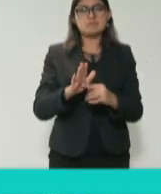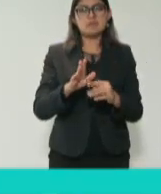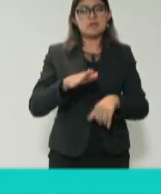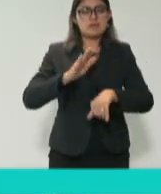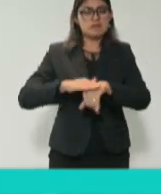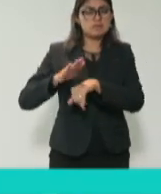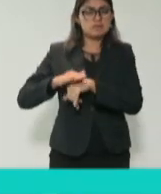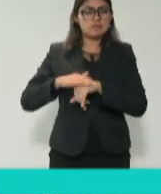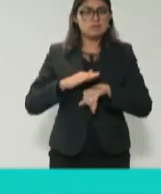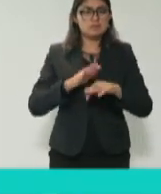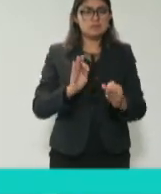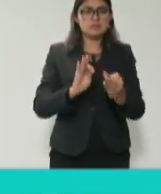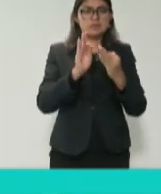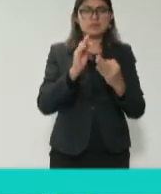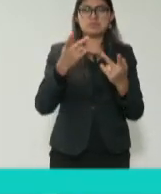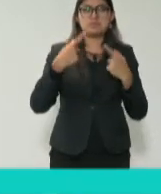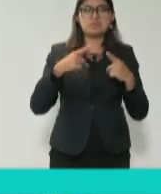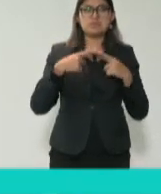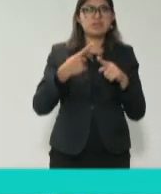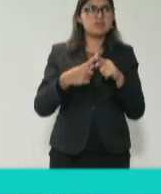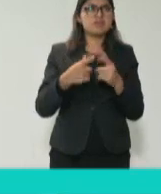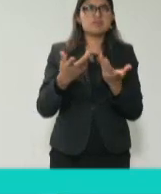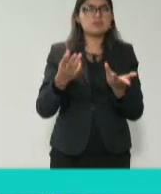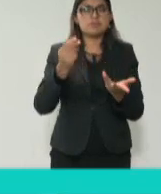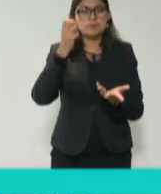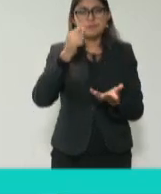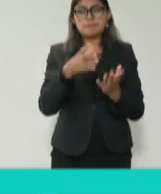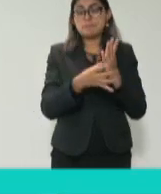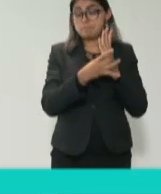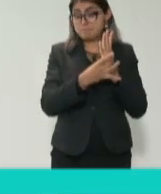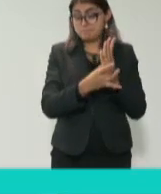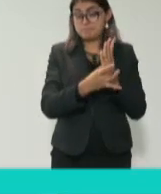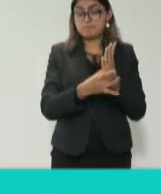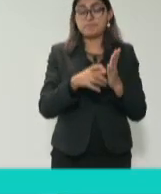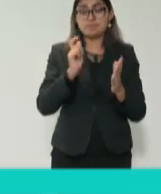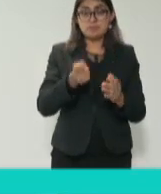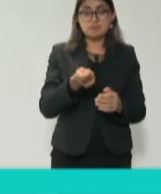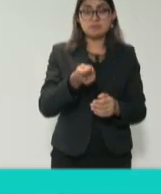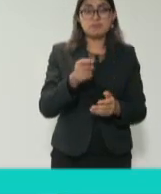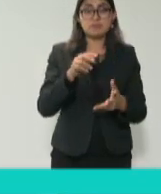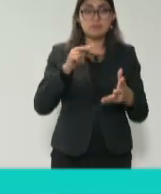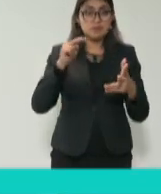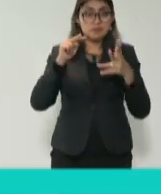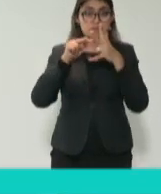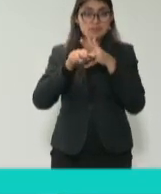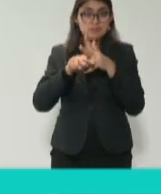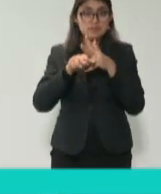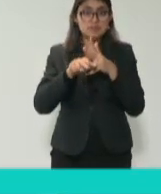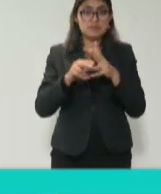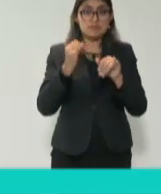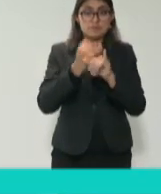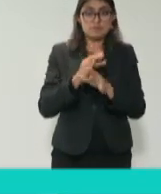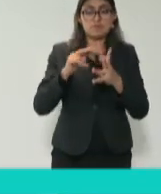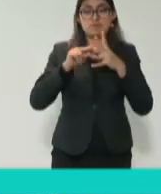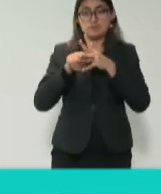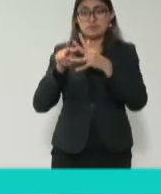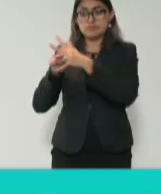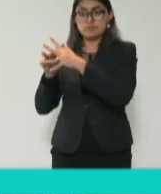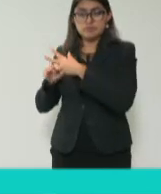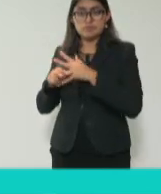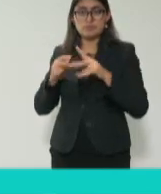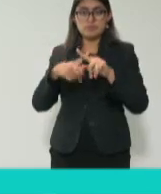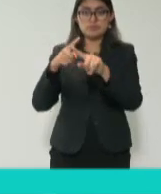corrupción, alguien decía por ahí, perdón, que la transparencia sale cara. Y a propósito ahorita de los presupuestos que se están aprobando, donde